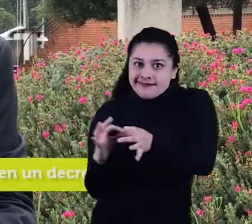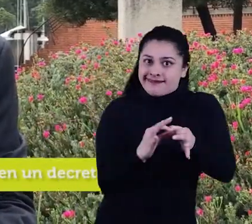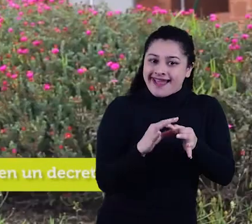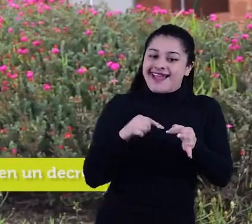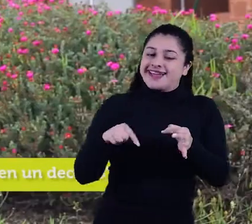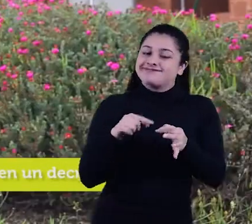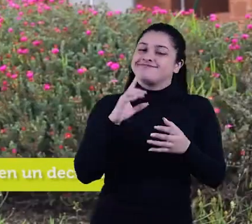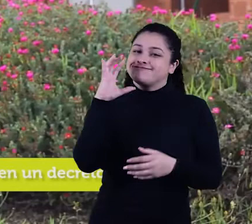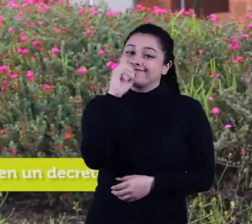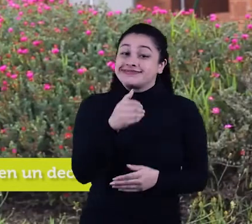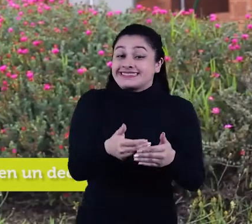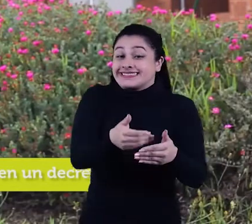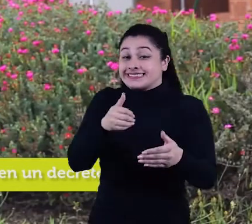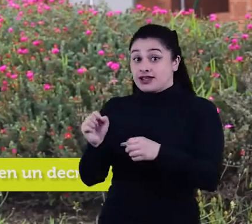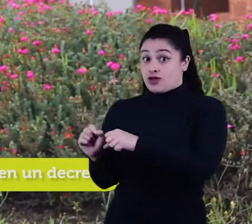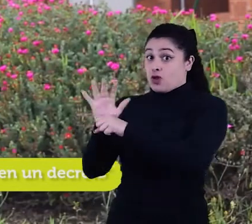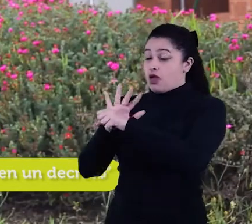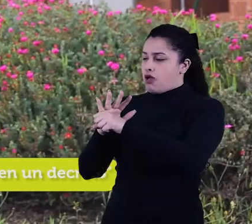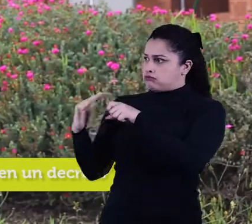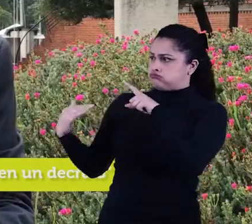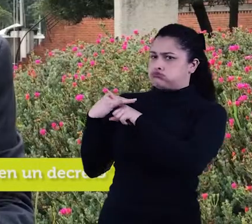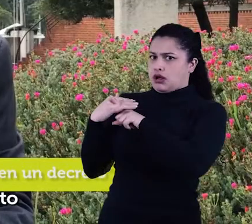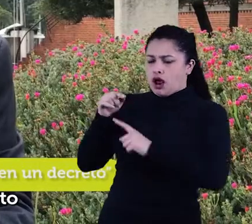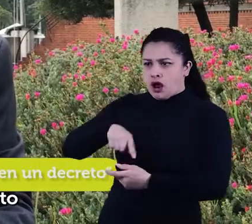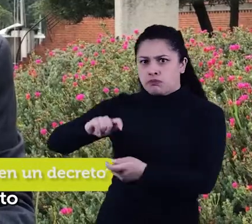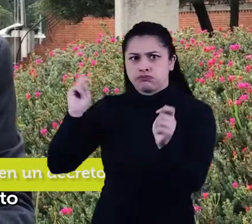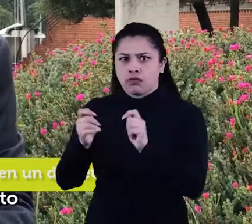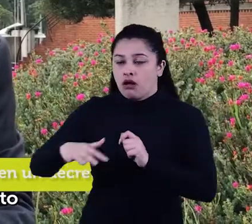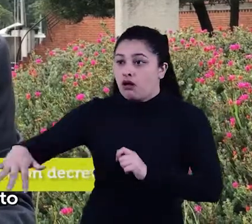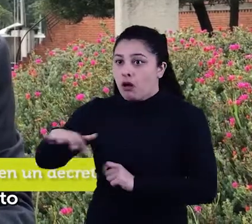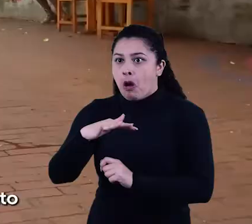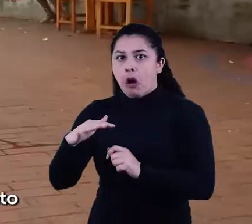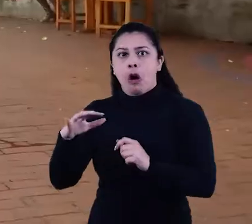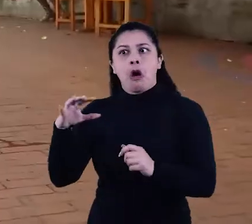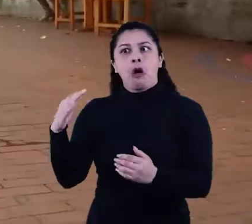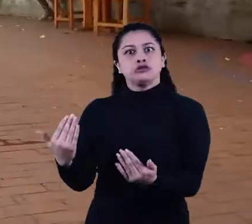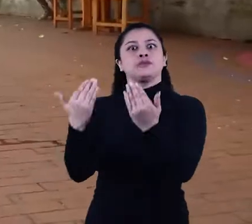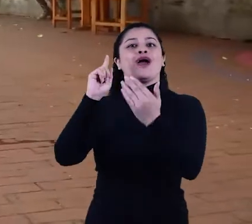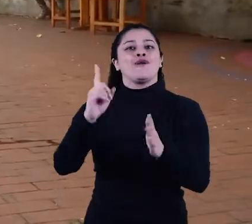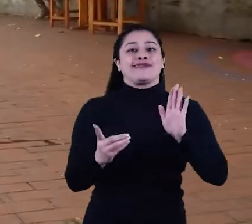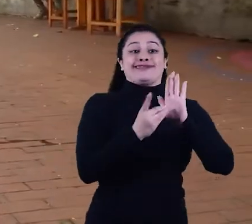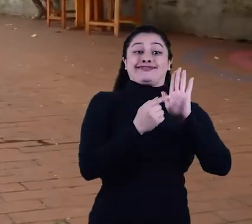de la emergencia, pero fue tan importante el piloto que en últimas se convirtió hoy en un detrito.